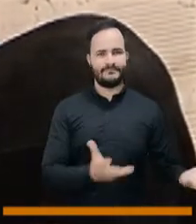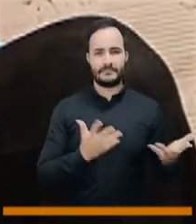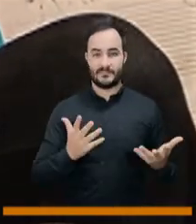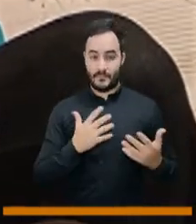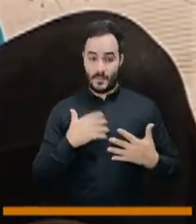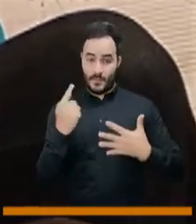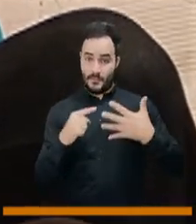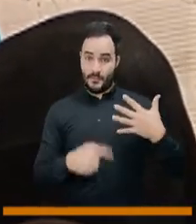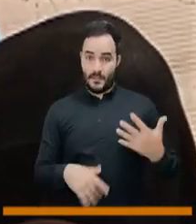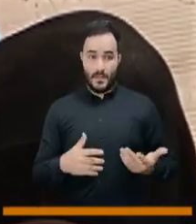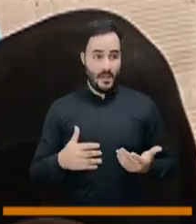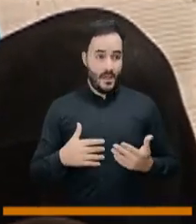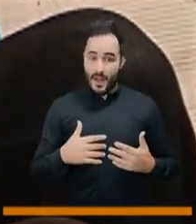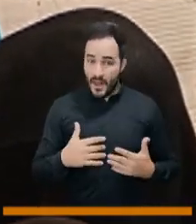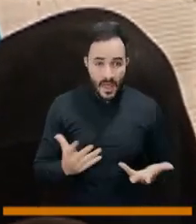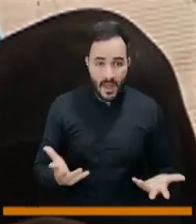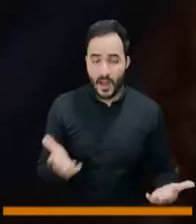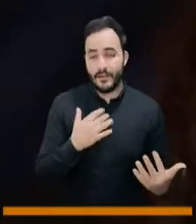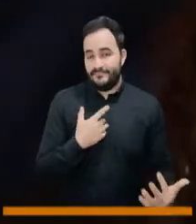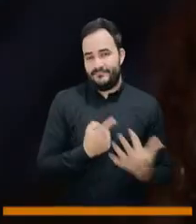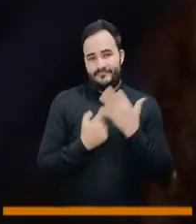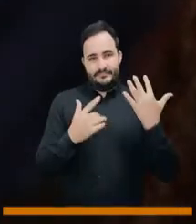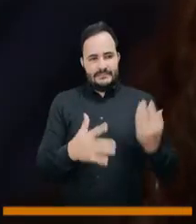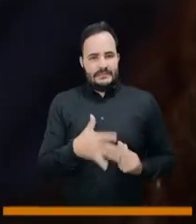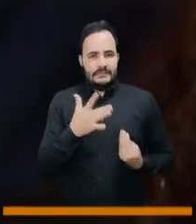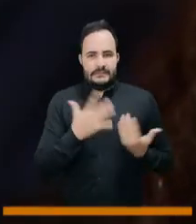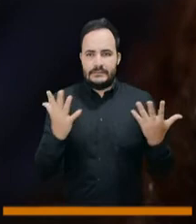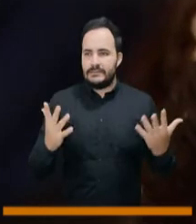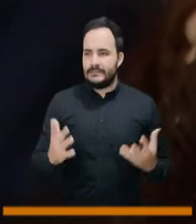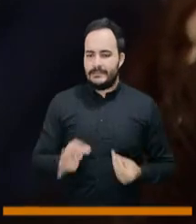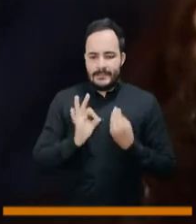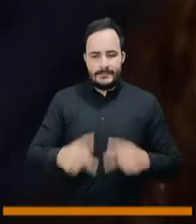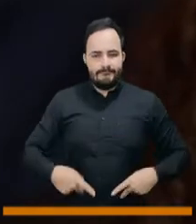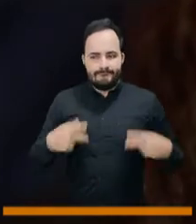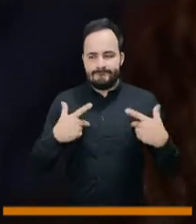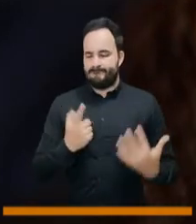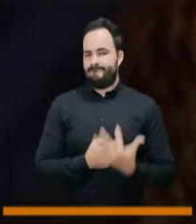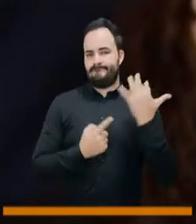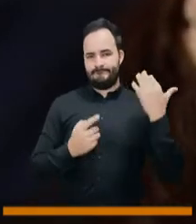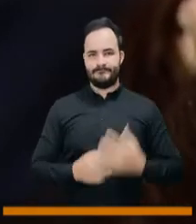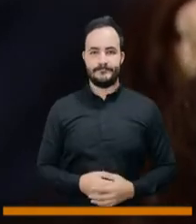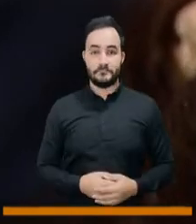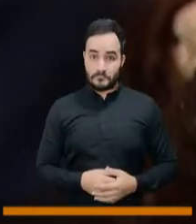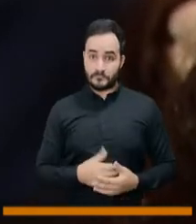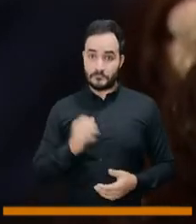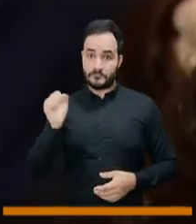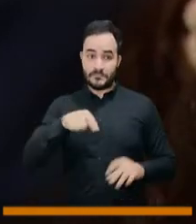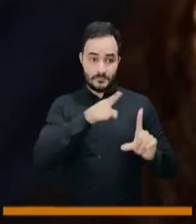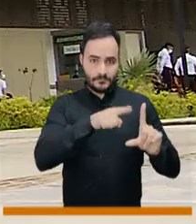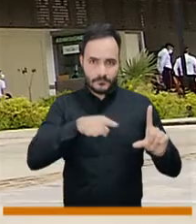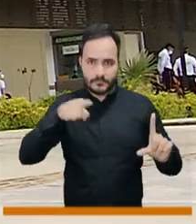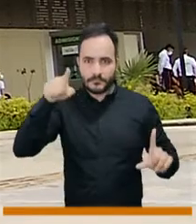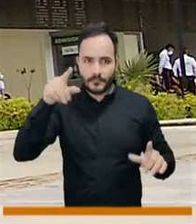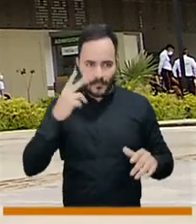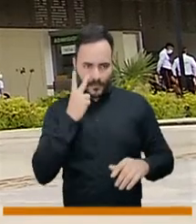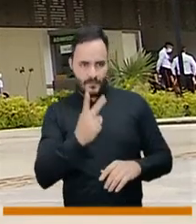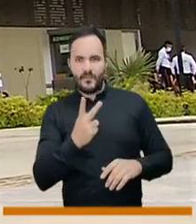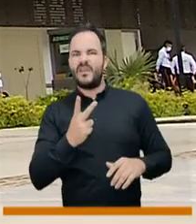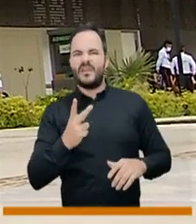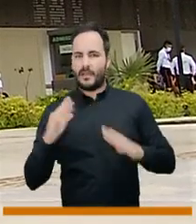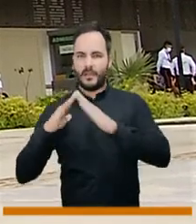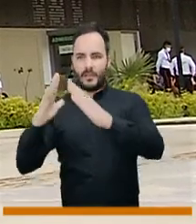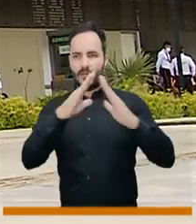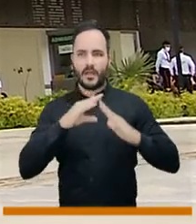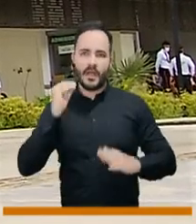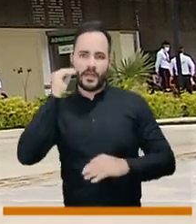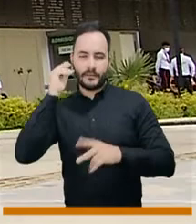que sin duda inciden en la salud mental de las personas, en su calidad de vida. También vimos que hubo un aumento alarmante de